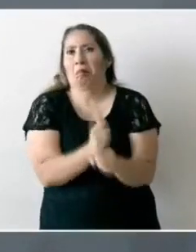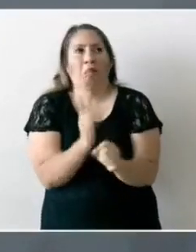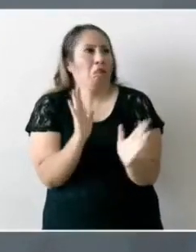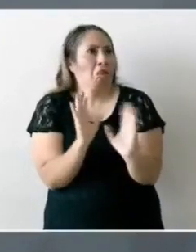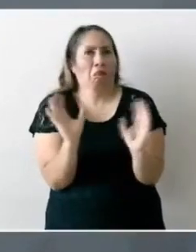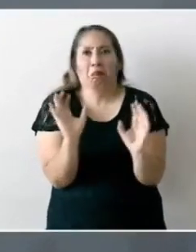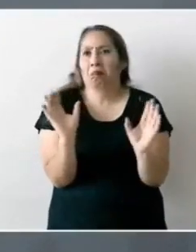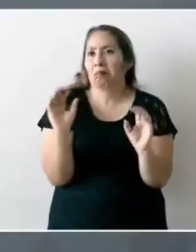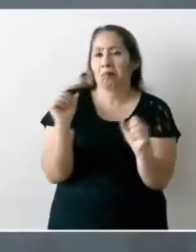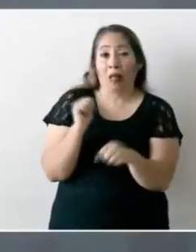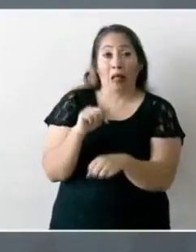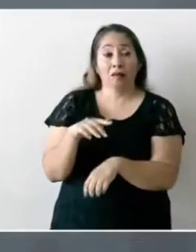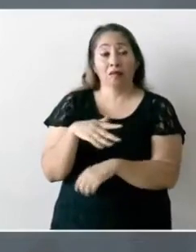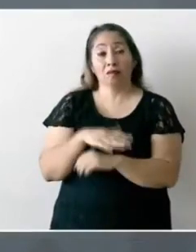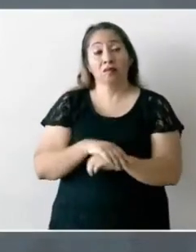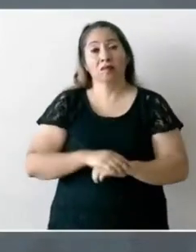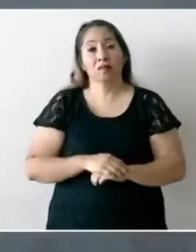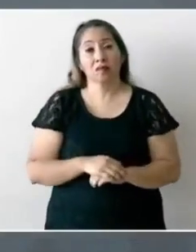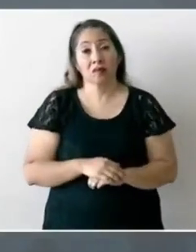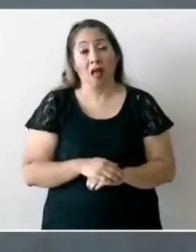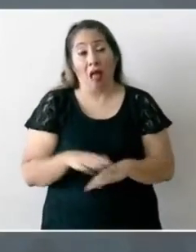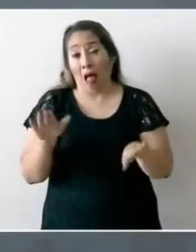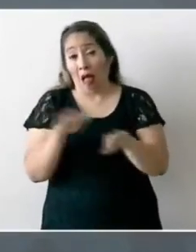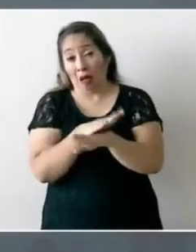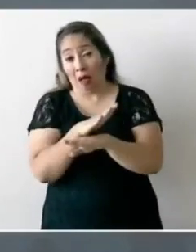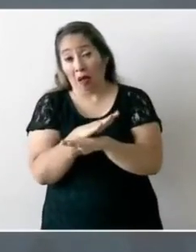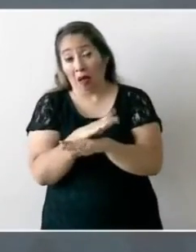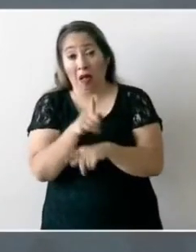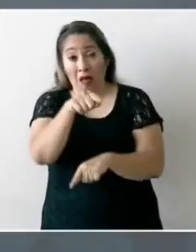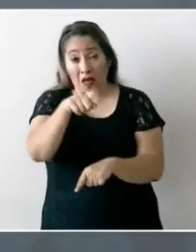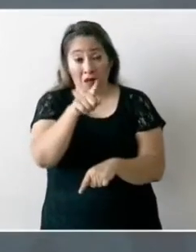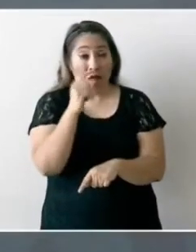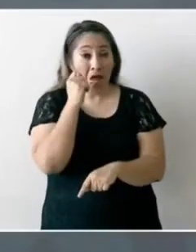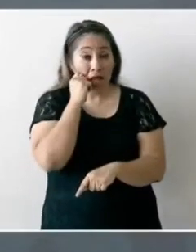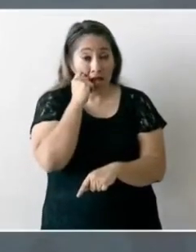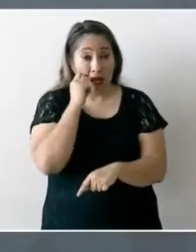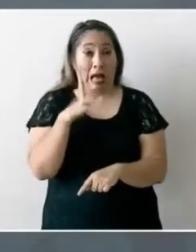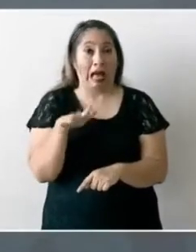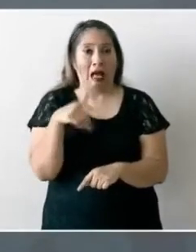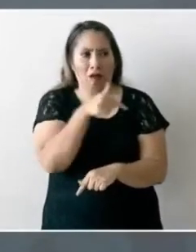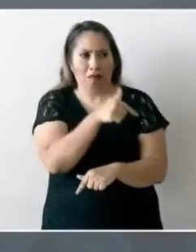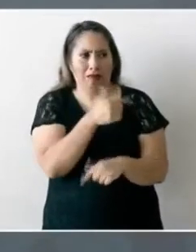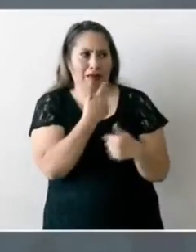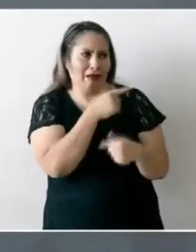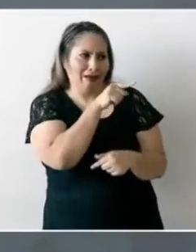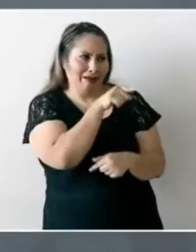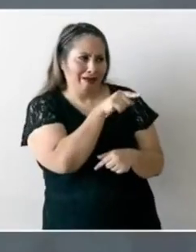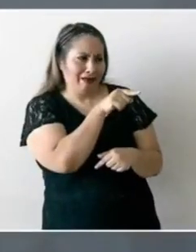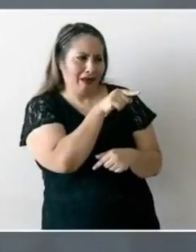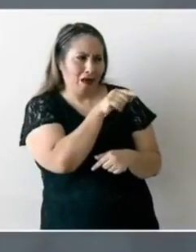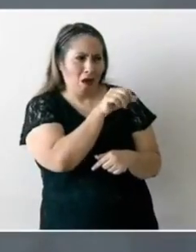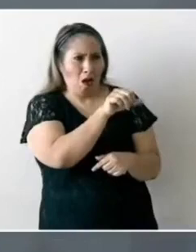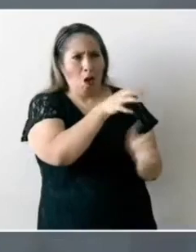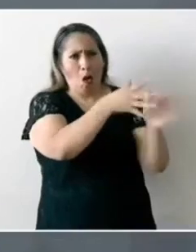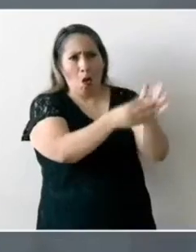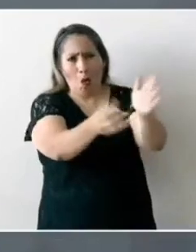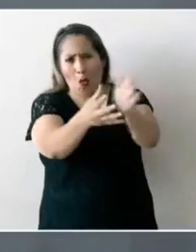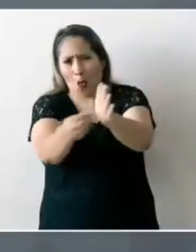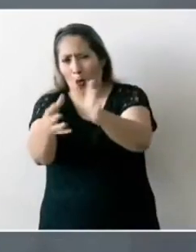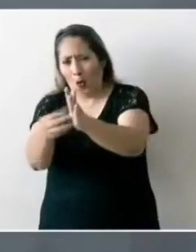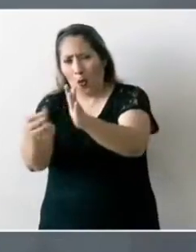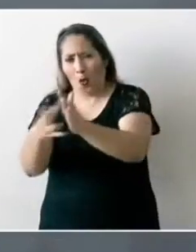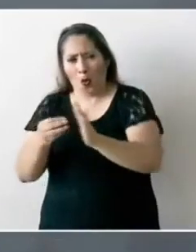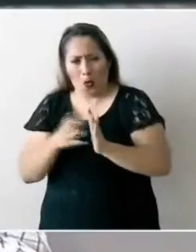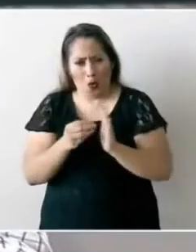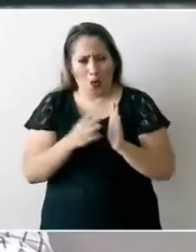al contrario ese era el modelo que querían que